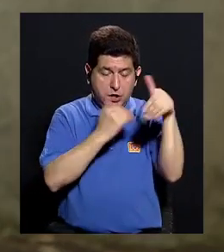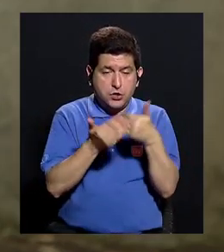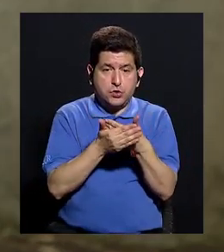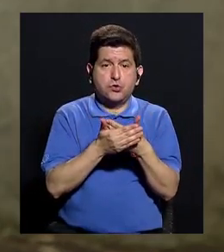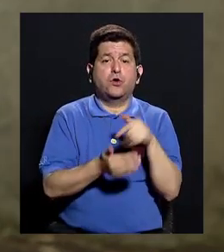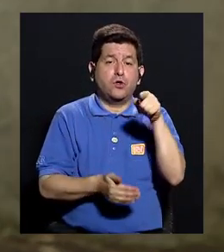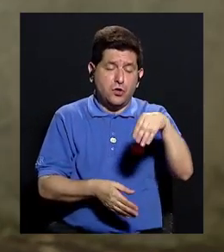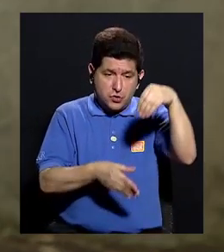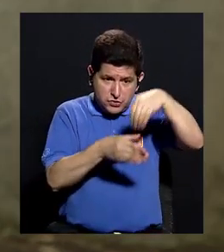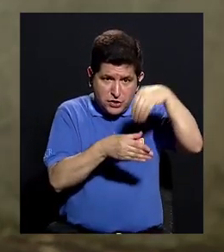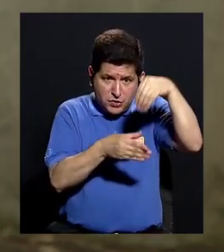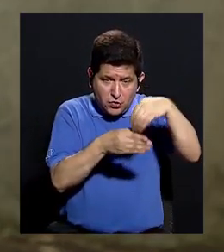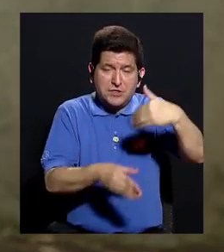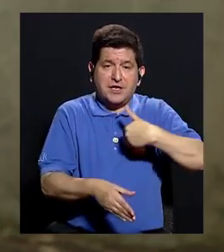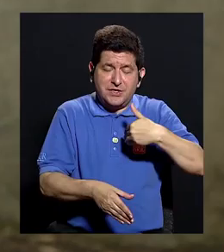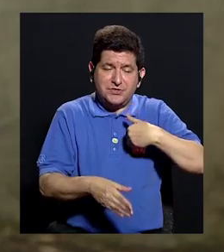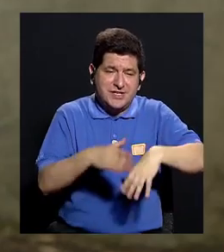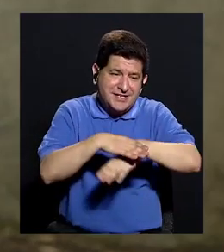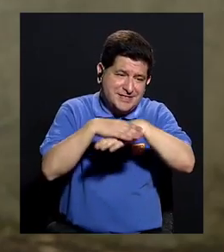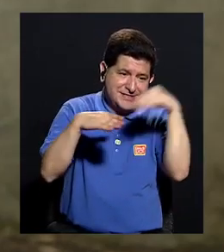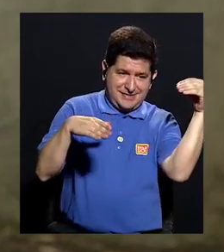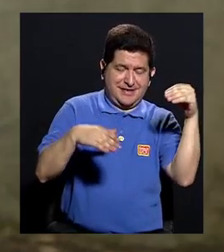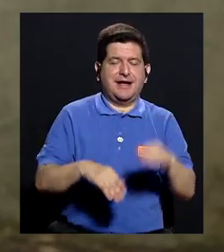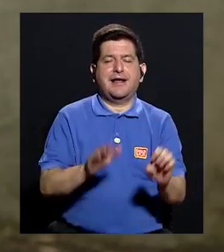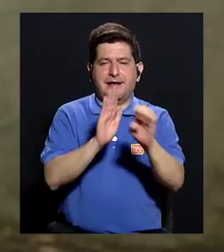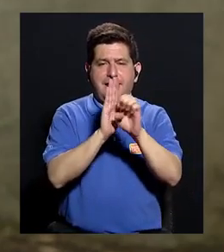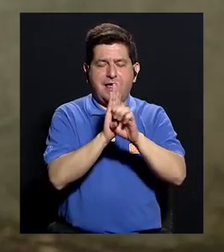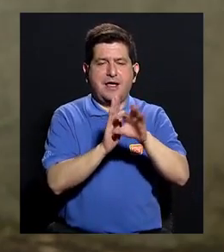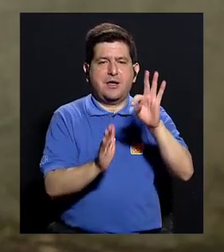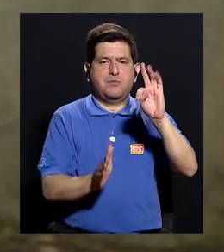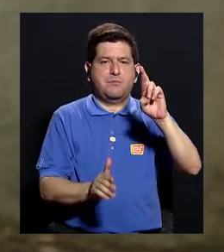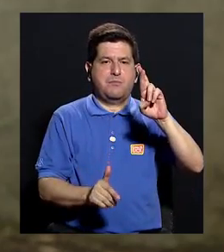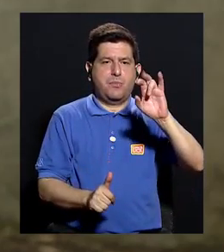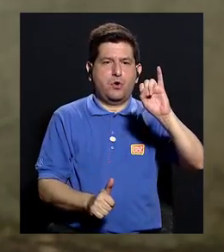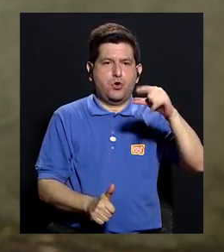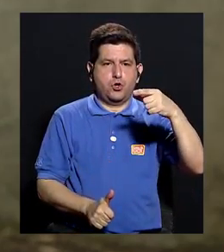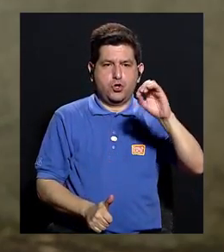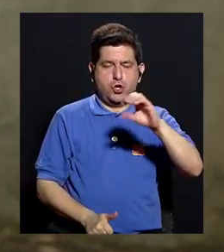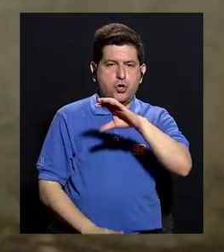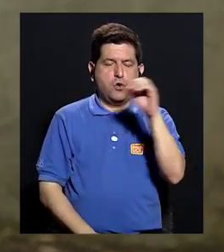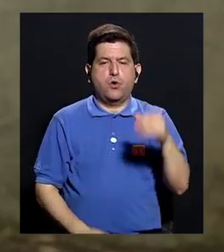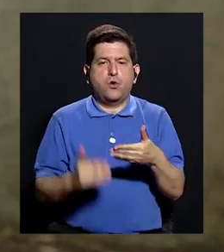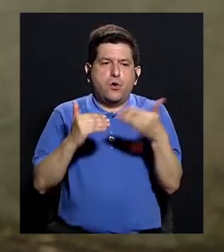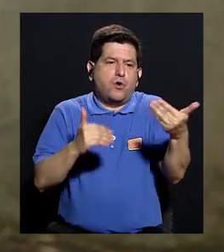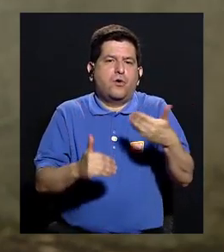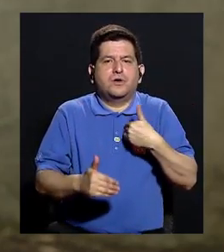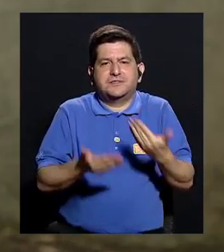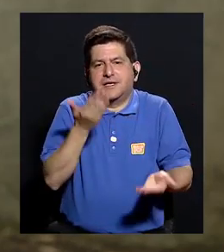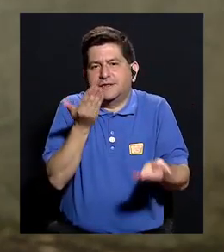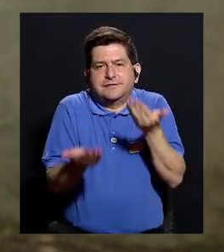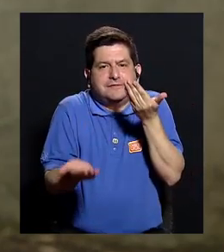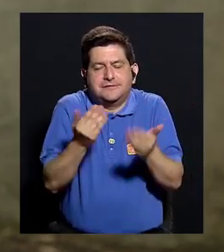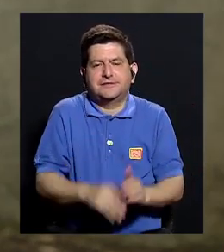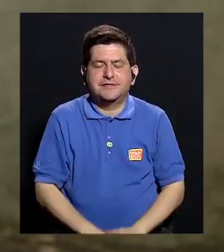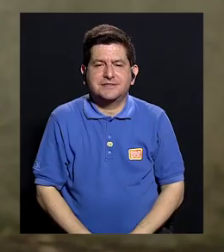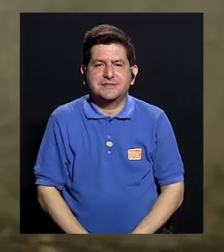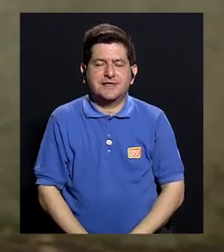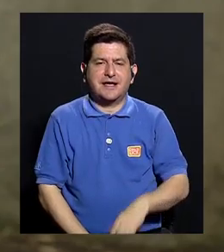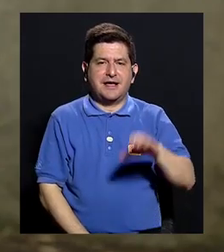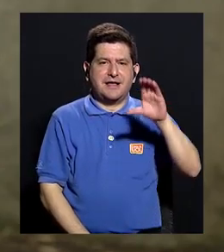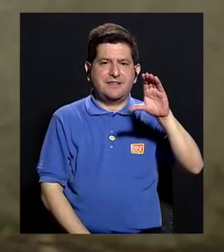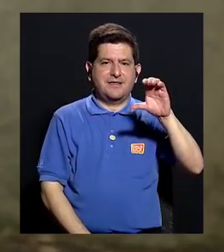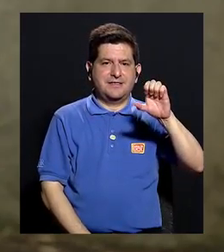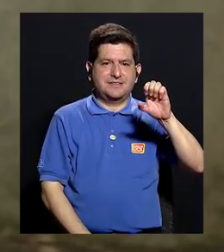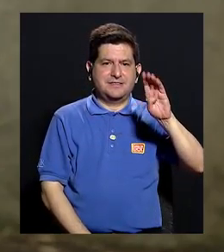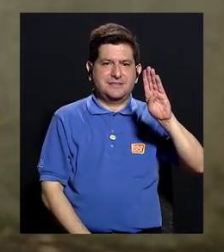preparadas a base de ese tipo de ingredientes como el trigo, ¿verdad? Y, por ejemplo, las cosas que también traen, pues, por ejemplo, la